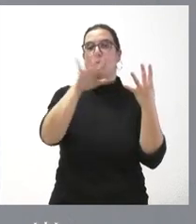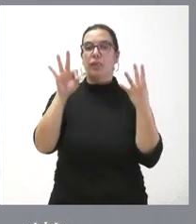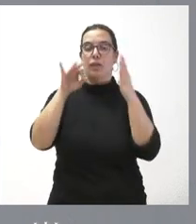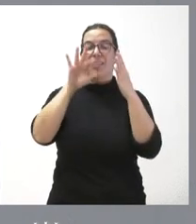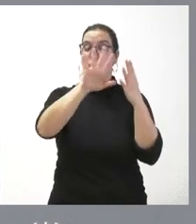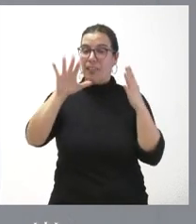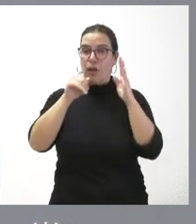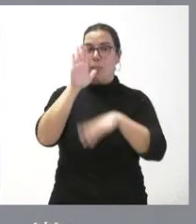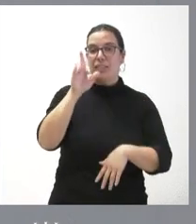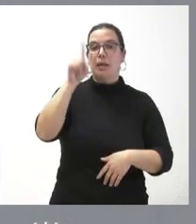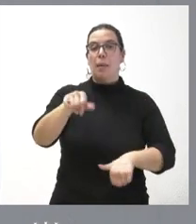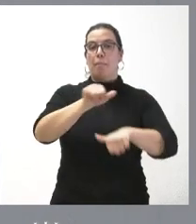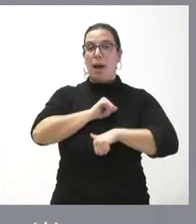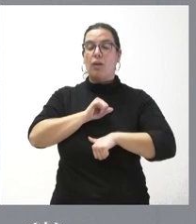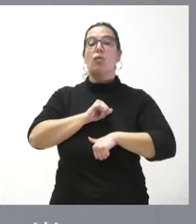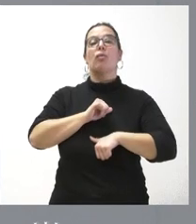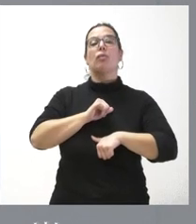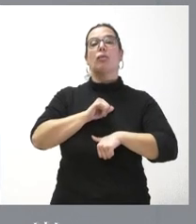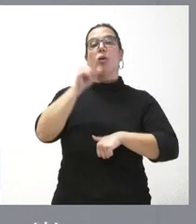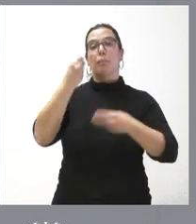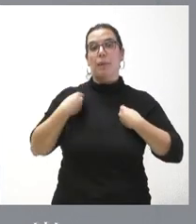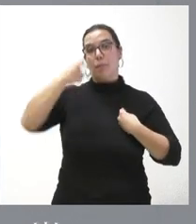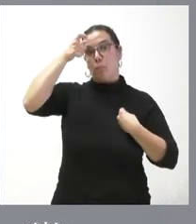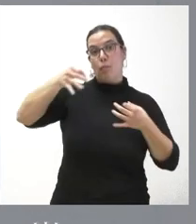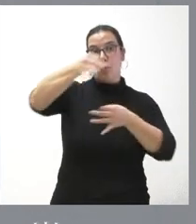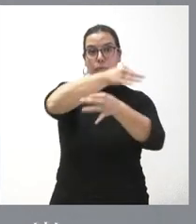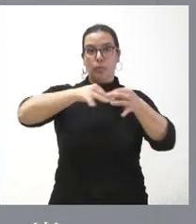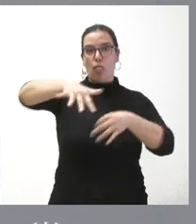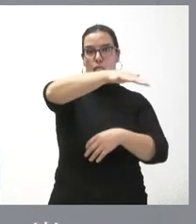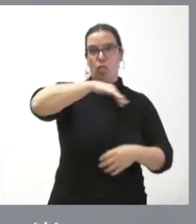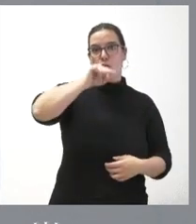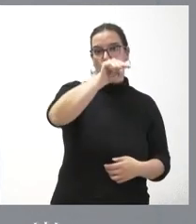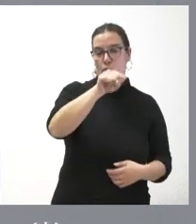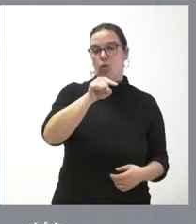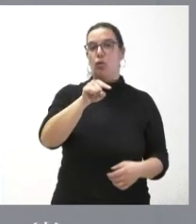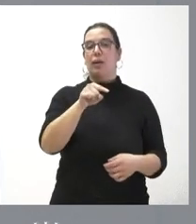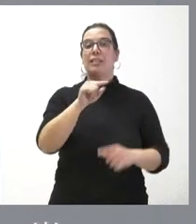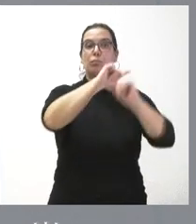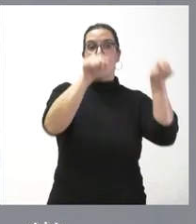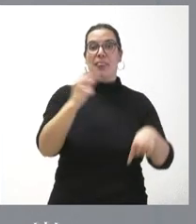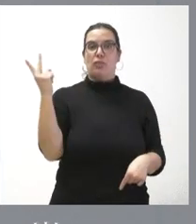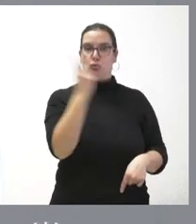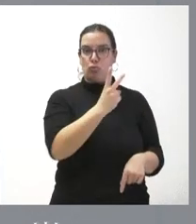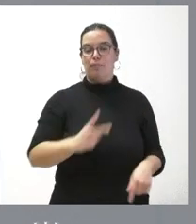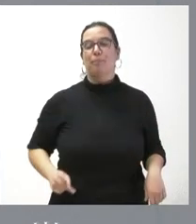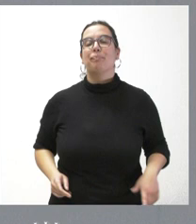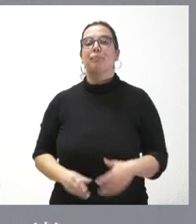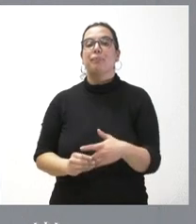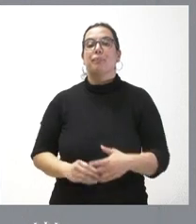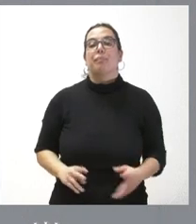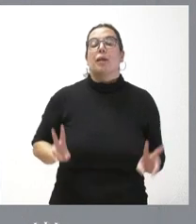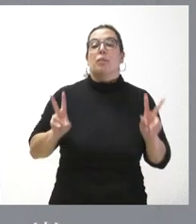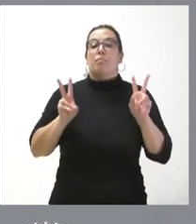así como desempleados y ocupados que residan en los municipios de ámbito de actuación de este plan, en esas dos provincias. El inicio de la actividad